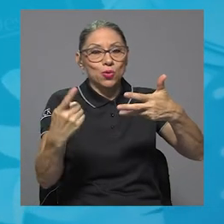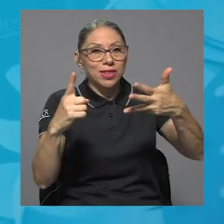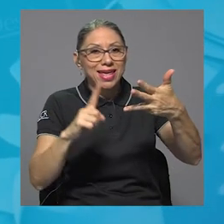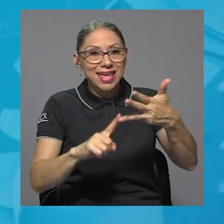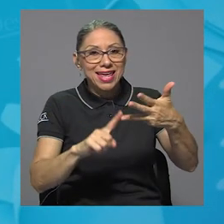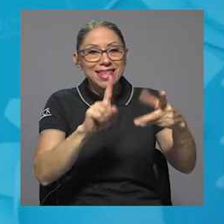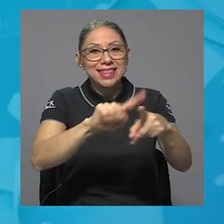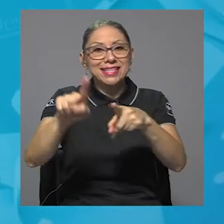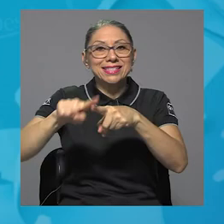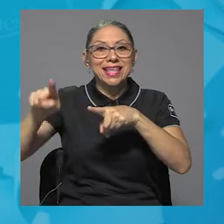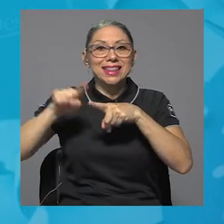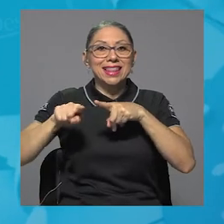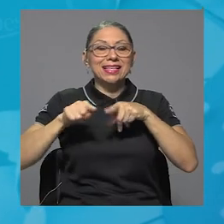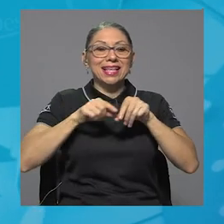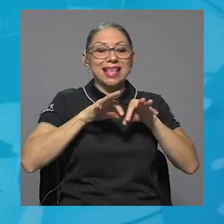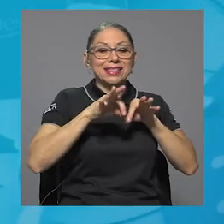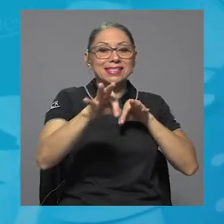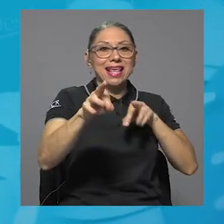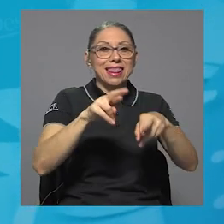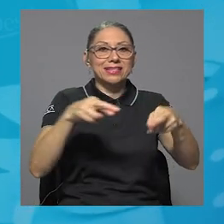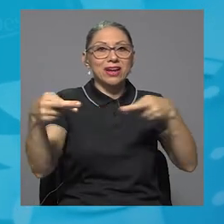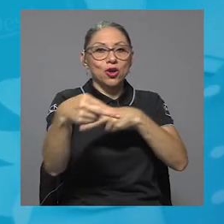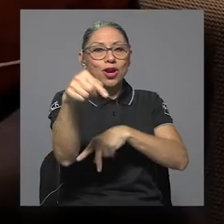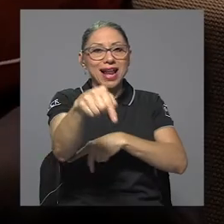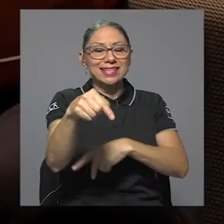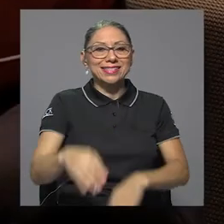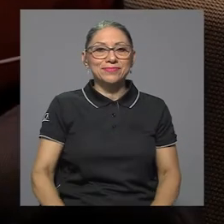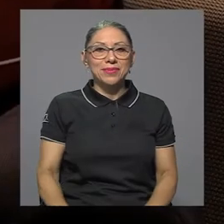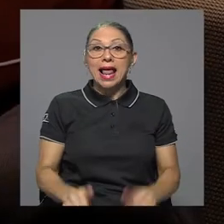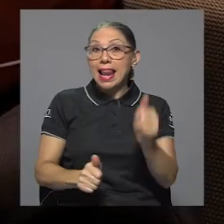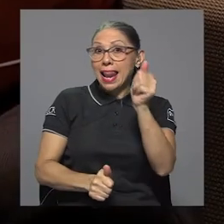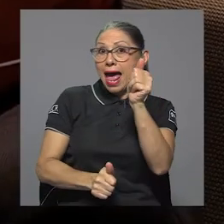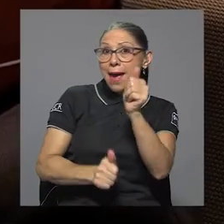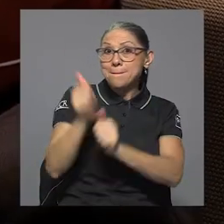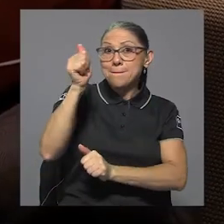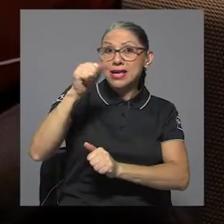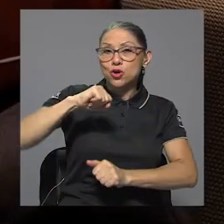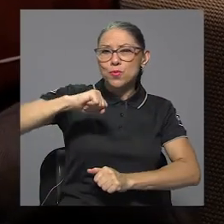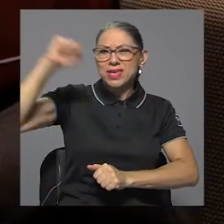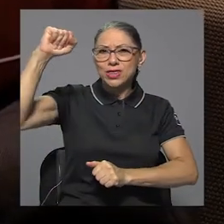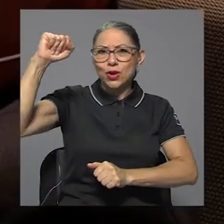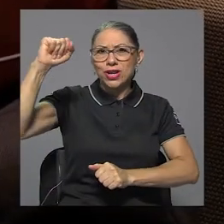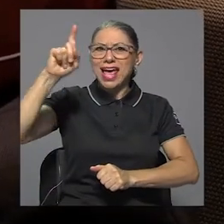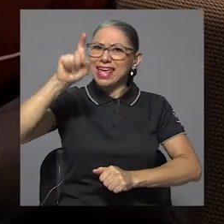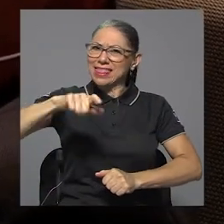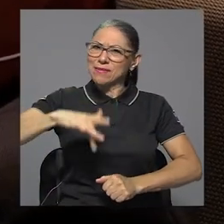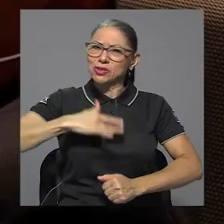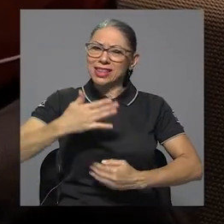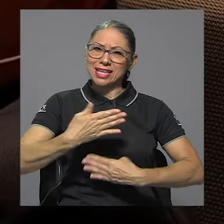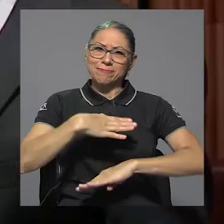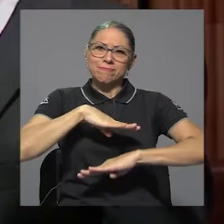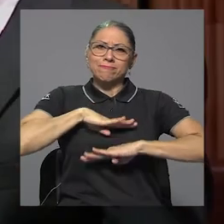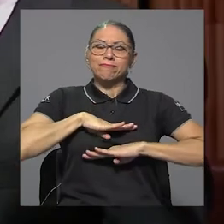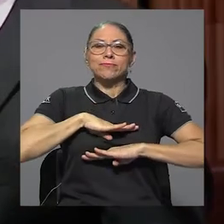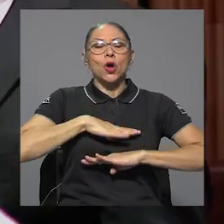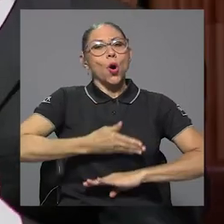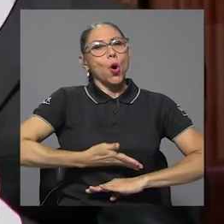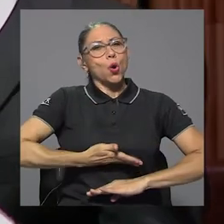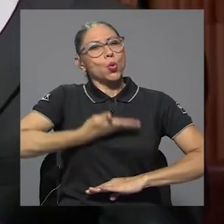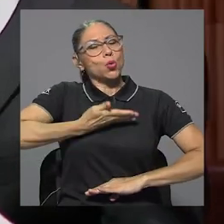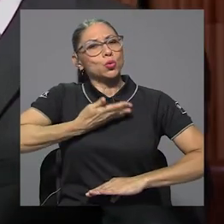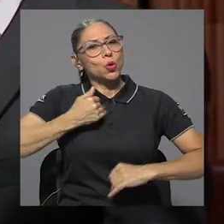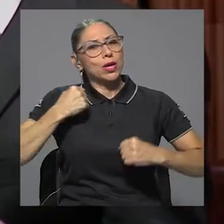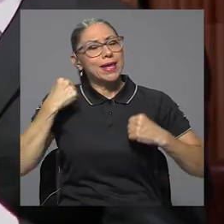y las distintas sedes regionales. La mayor victoria y la cual nos debe llenar de mayor orgullo y emoción